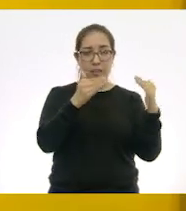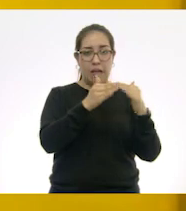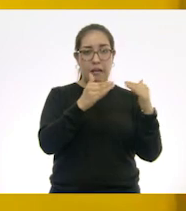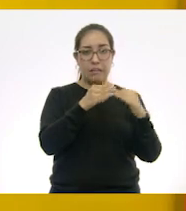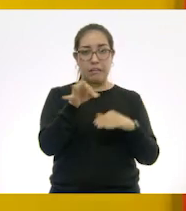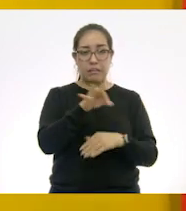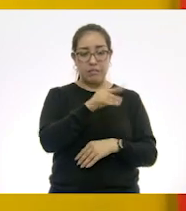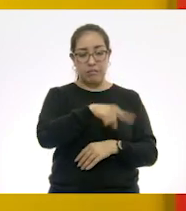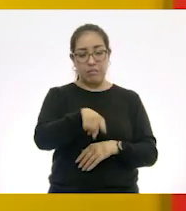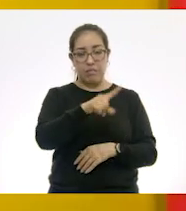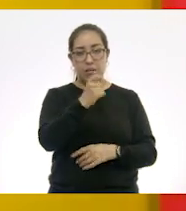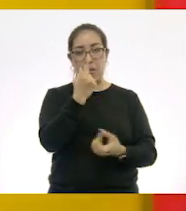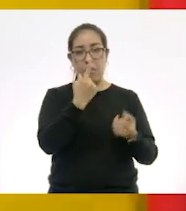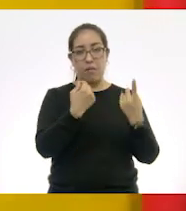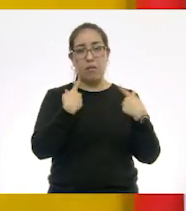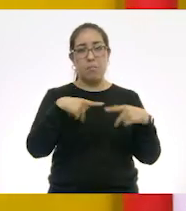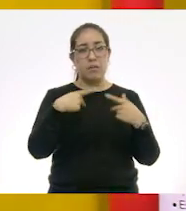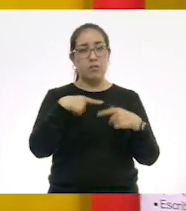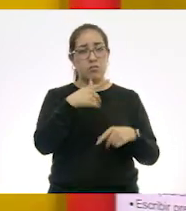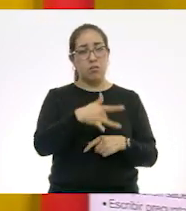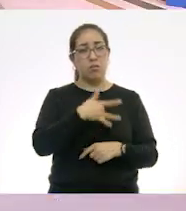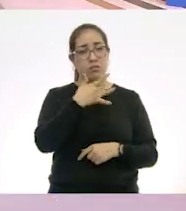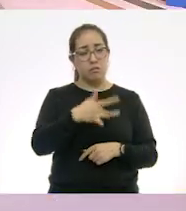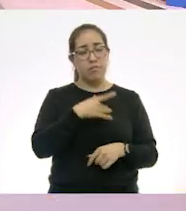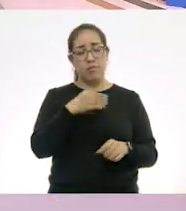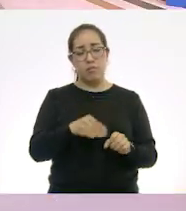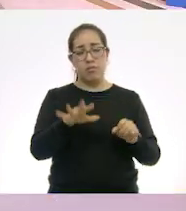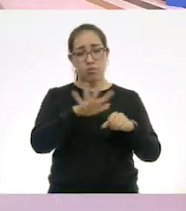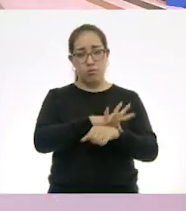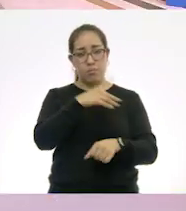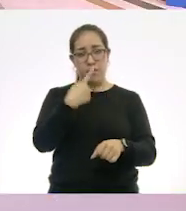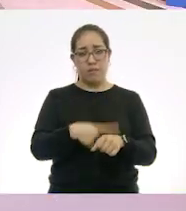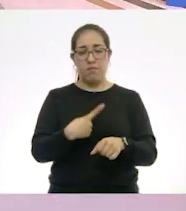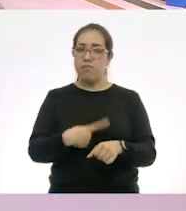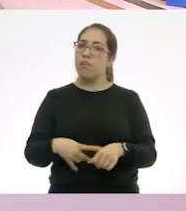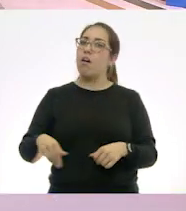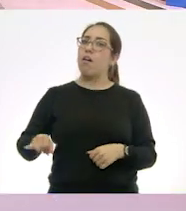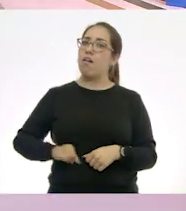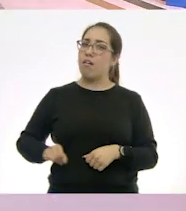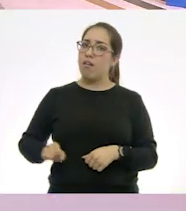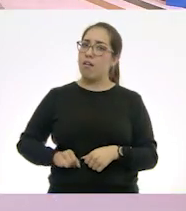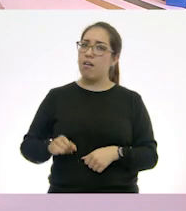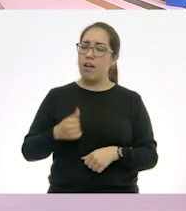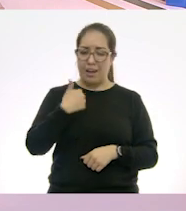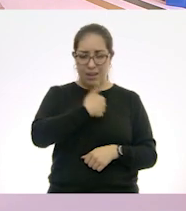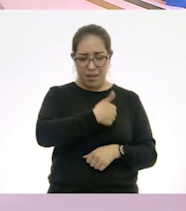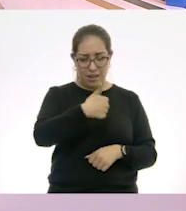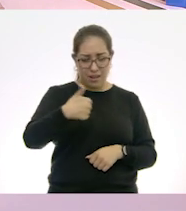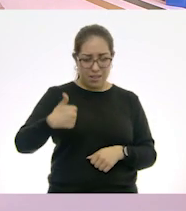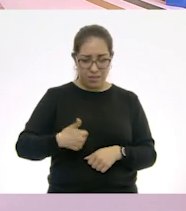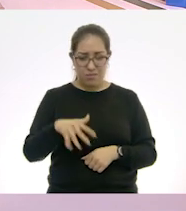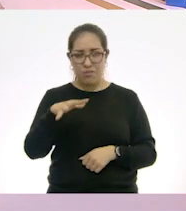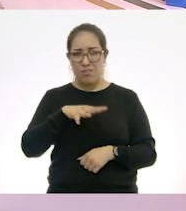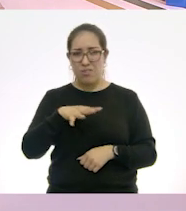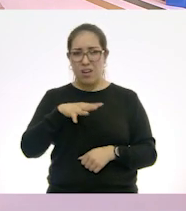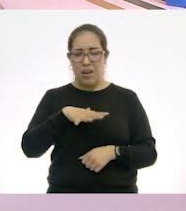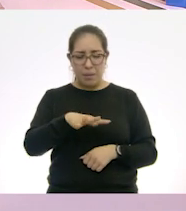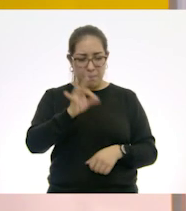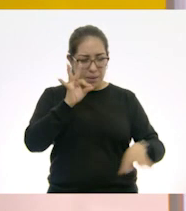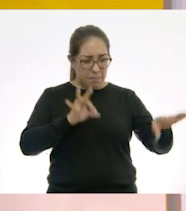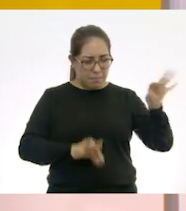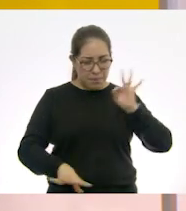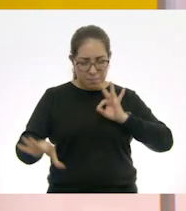Ok. Miren qué interesante, ¿sí? Cada fuente de información me está dando un elemento